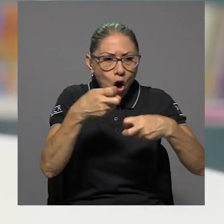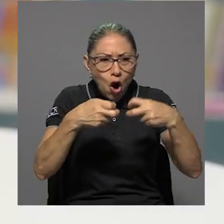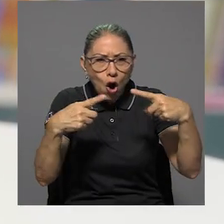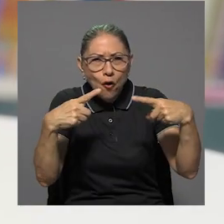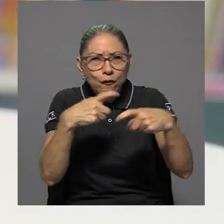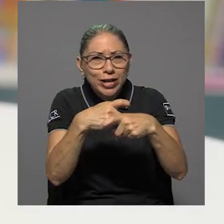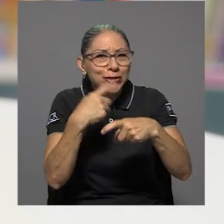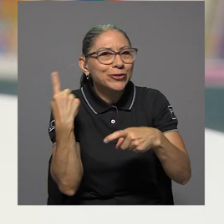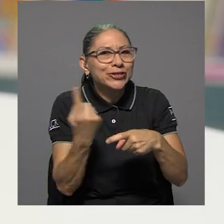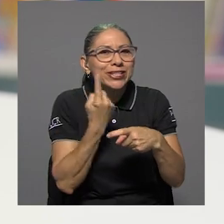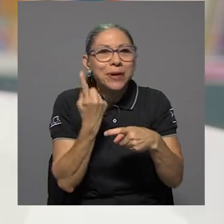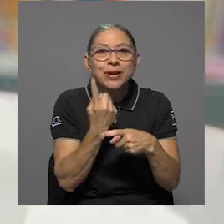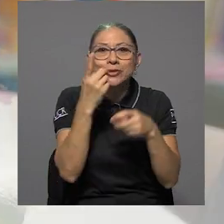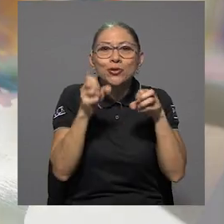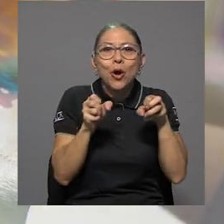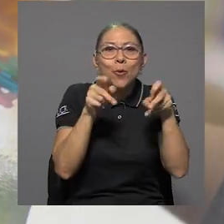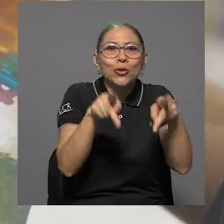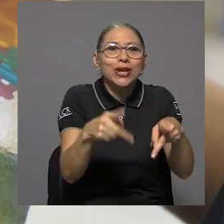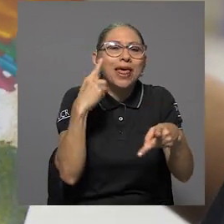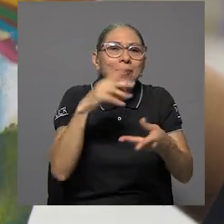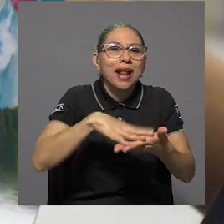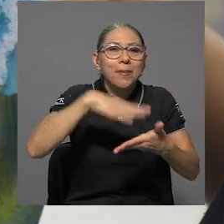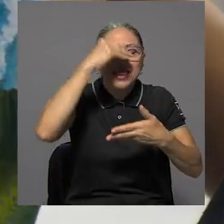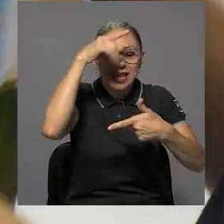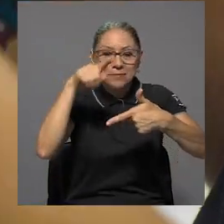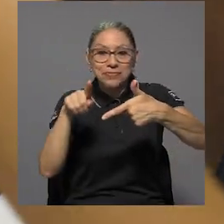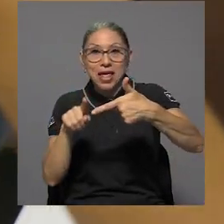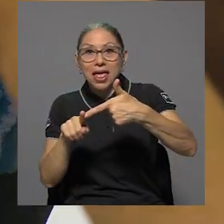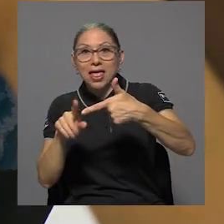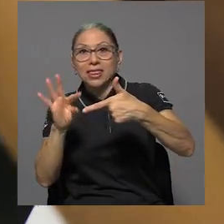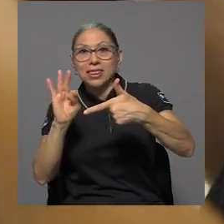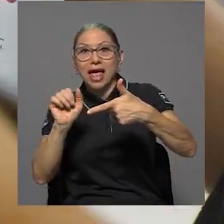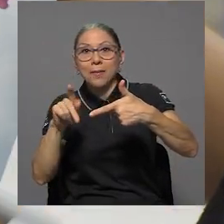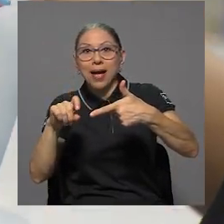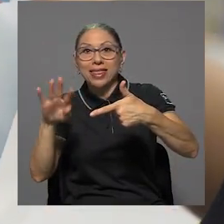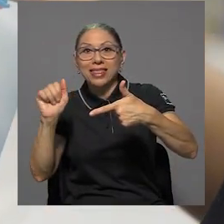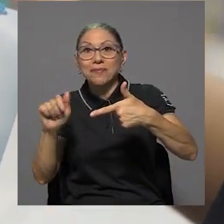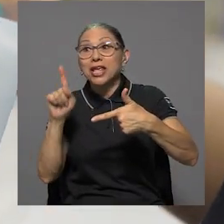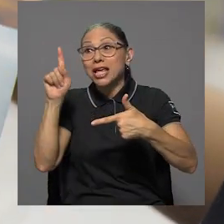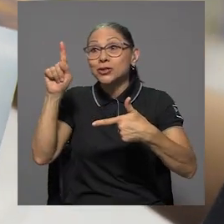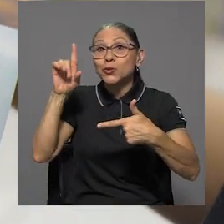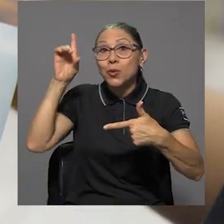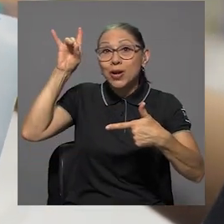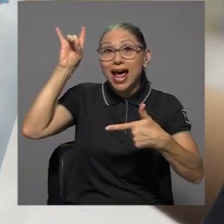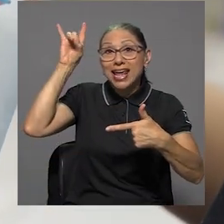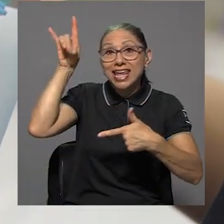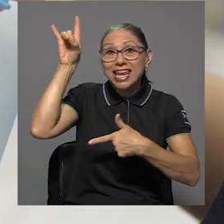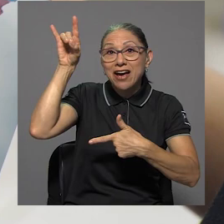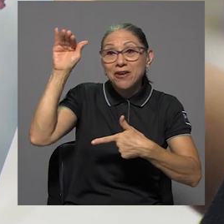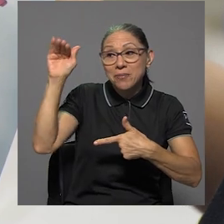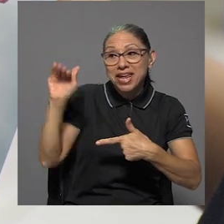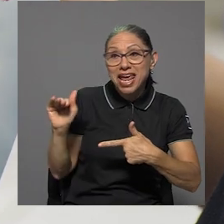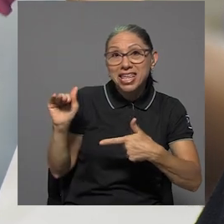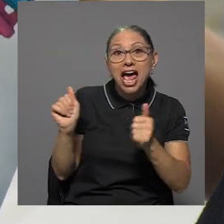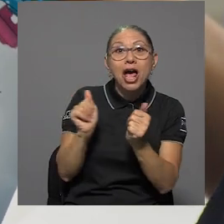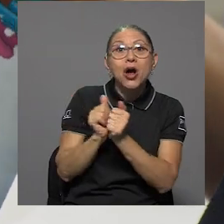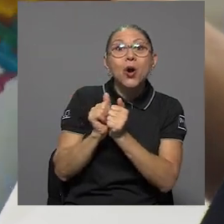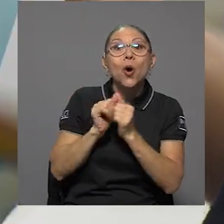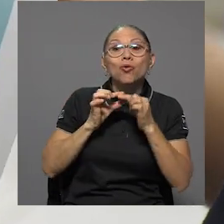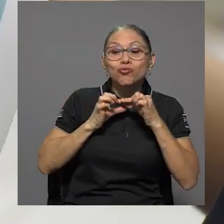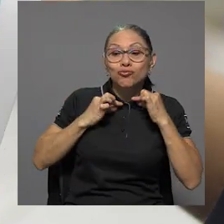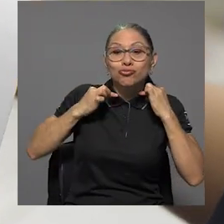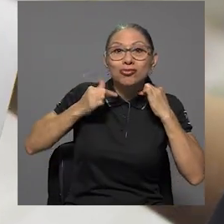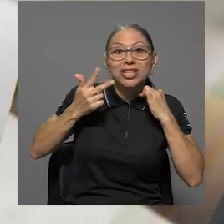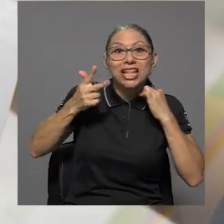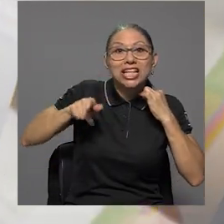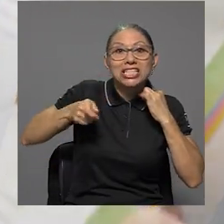oportunidad para aprender. Tapata es una pequeña jirafa con tres llaves que cuelgan de su cuello, pero no sabe